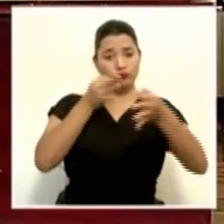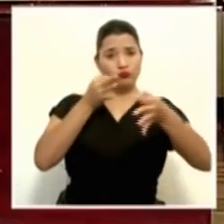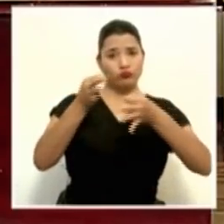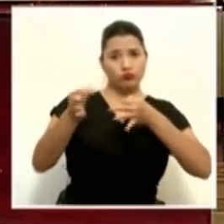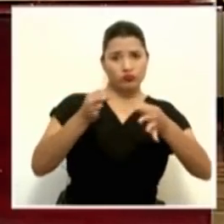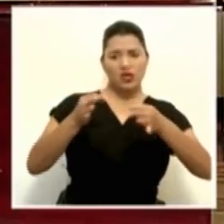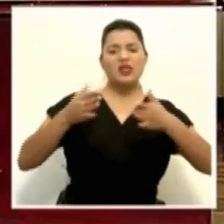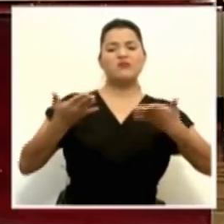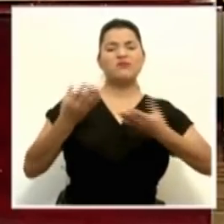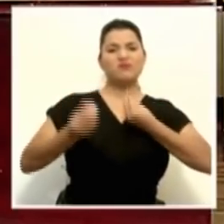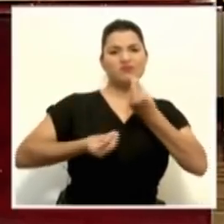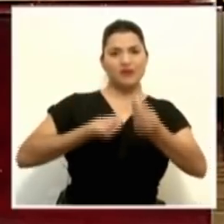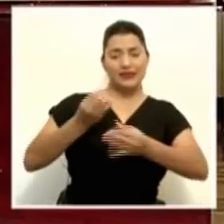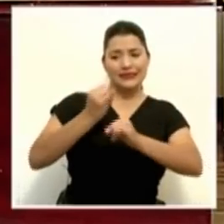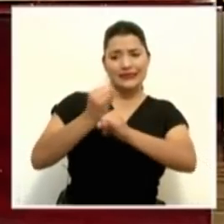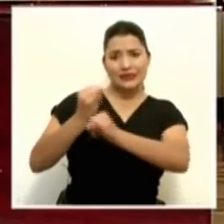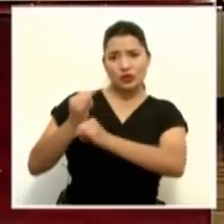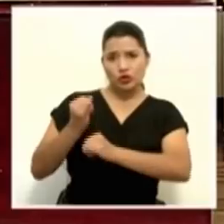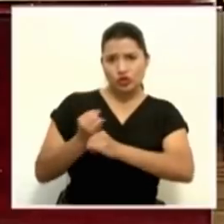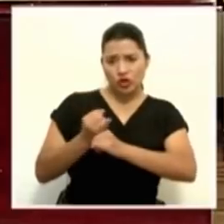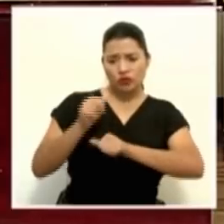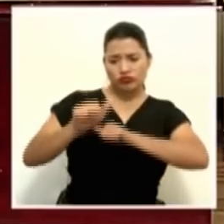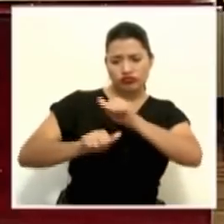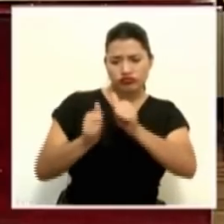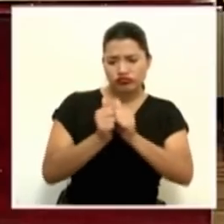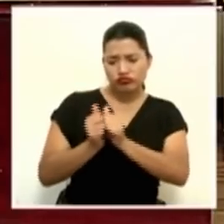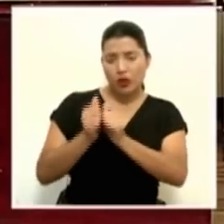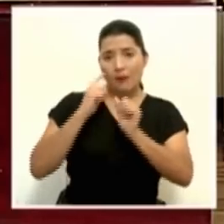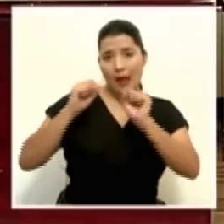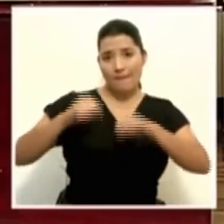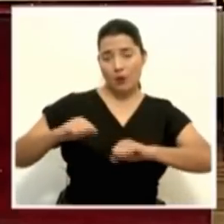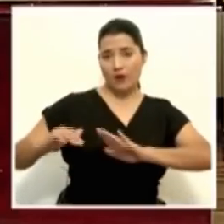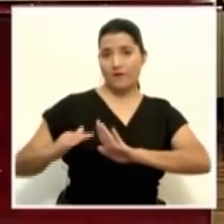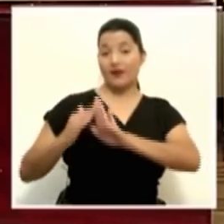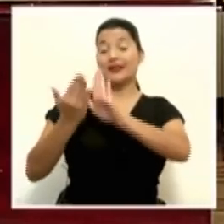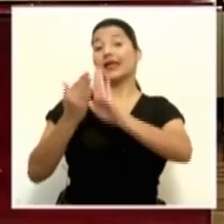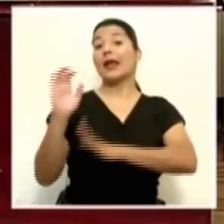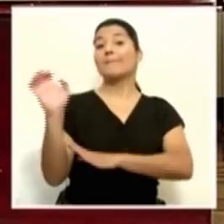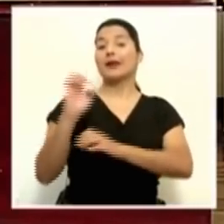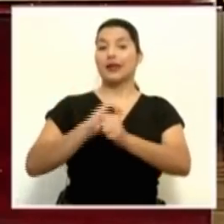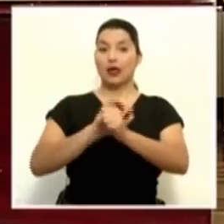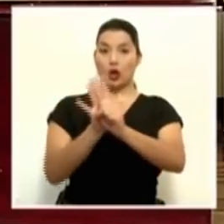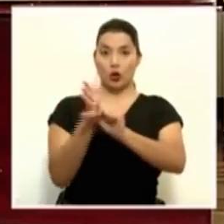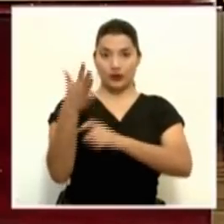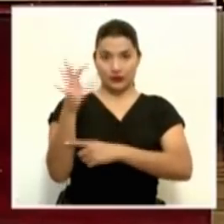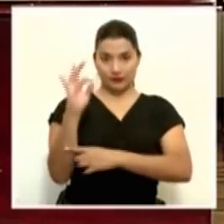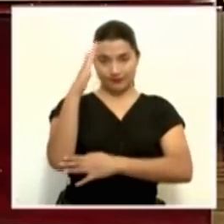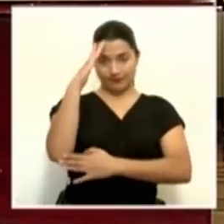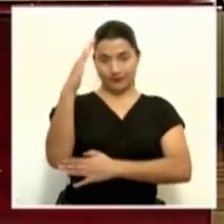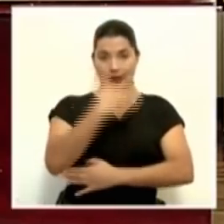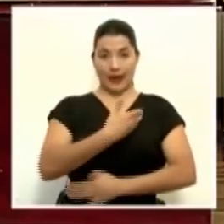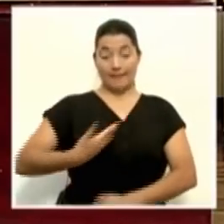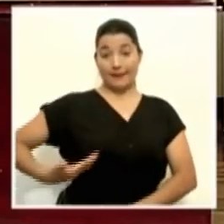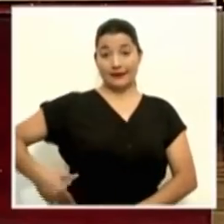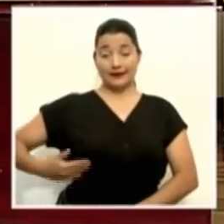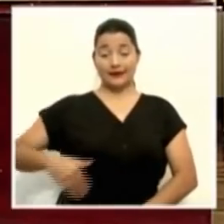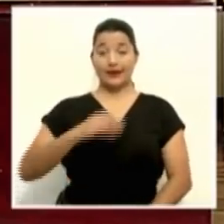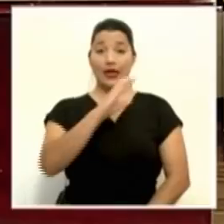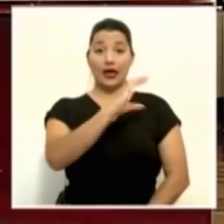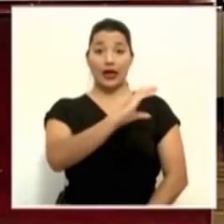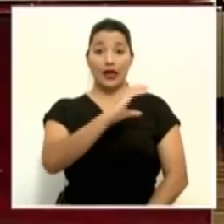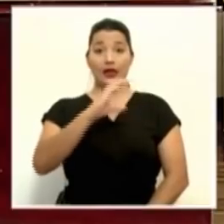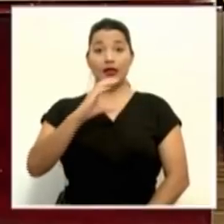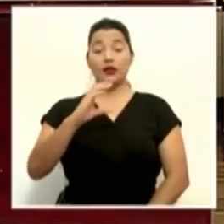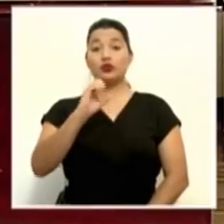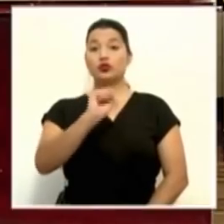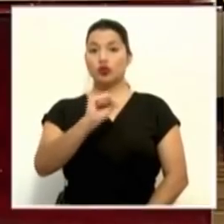la atención institucional y esfuerzos conjuntos para enfrentar la emergencia por el COVID-19. Saludamos al presidente ejecutivo de la Caja Costarricense